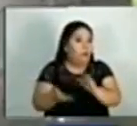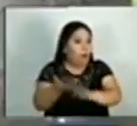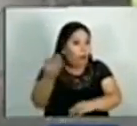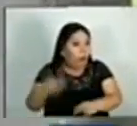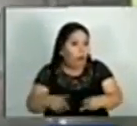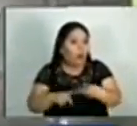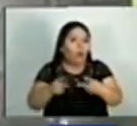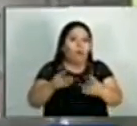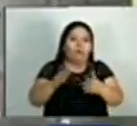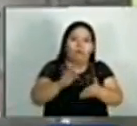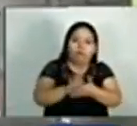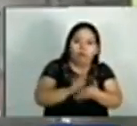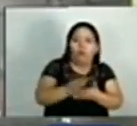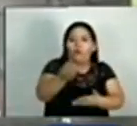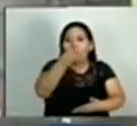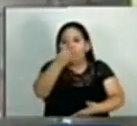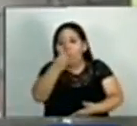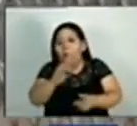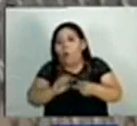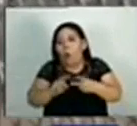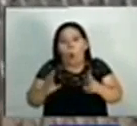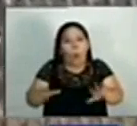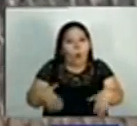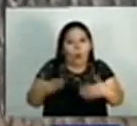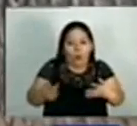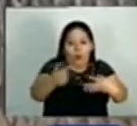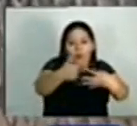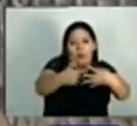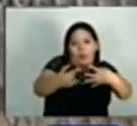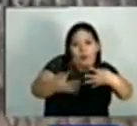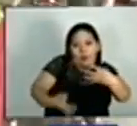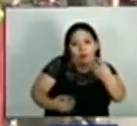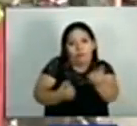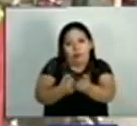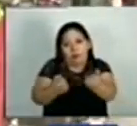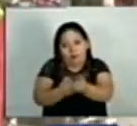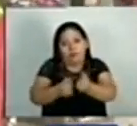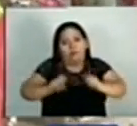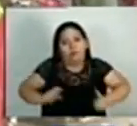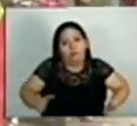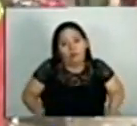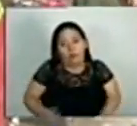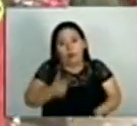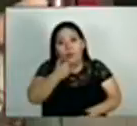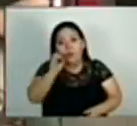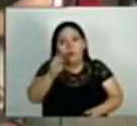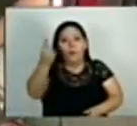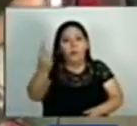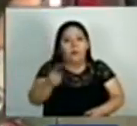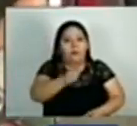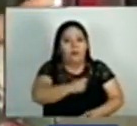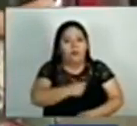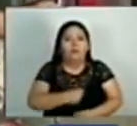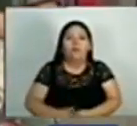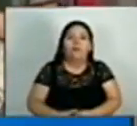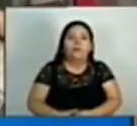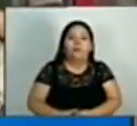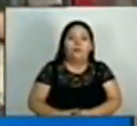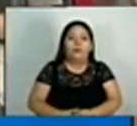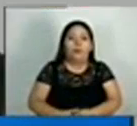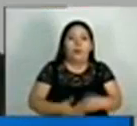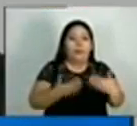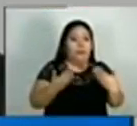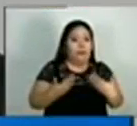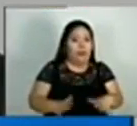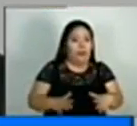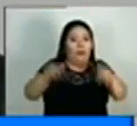el aumento de los precios de los alimentos y por la carencia de políticas públicas para mitigar esta situación según un economista. De acuerdo a diversas agencias de